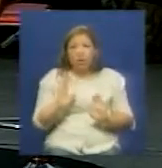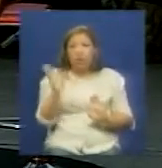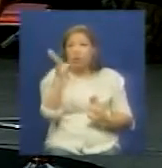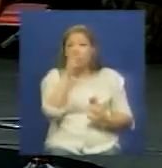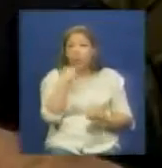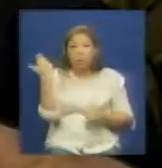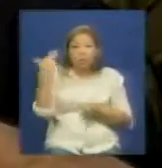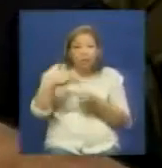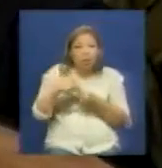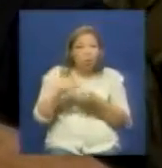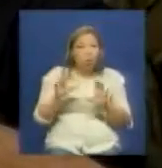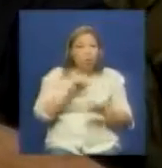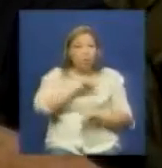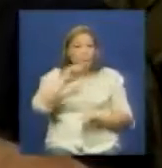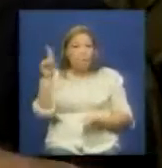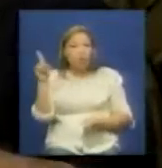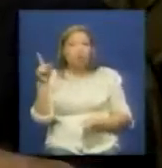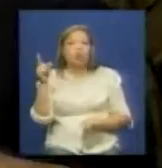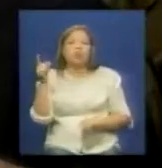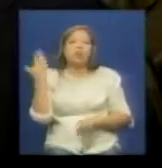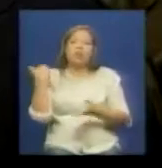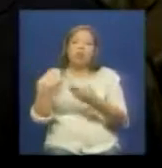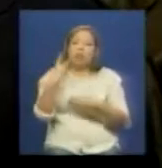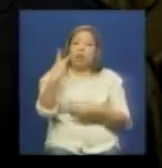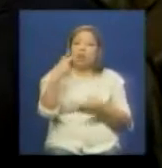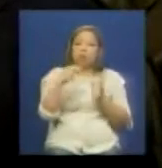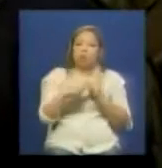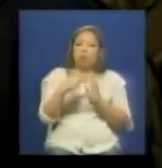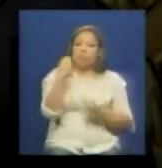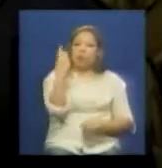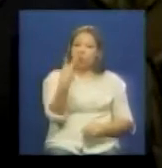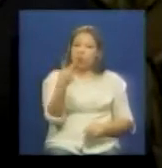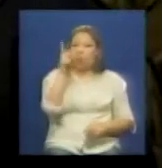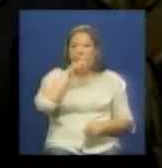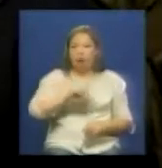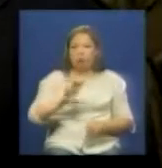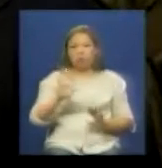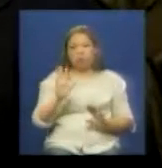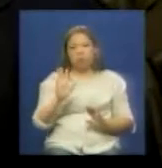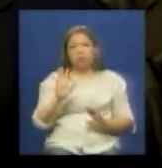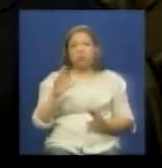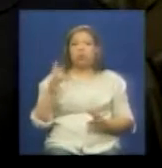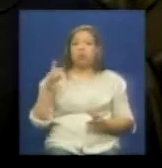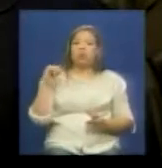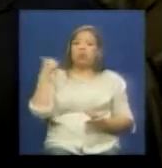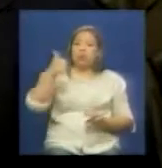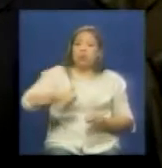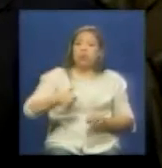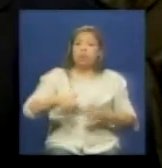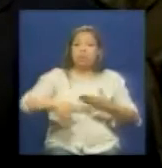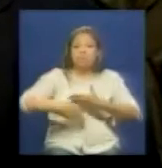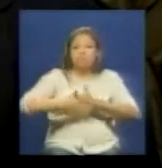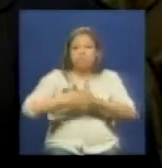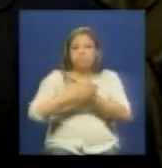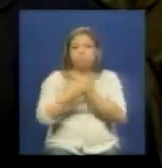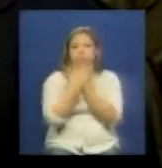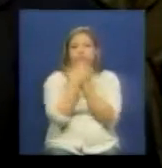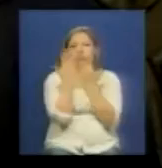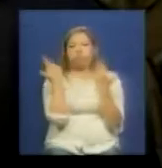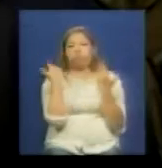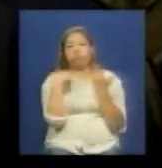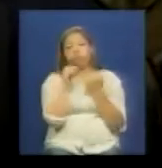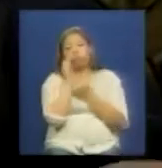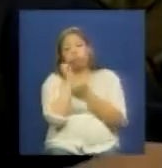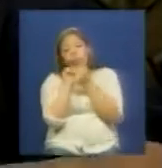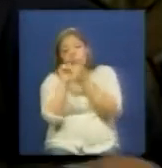ante eso? bueno primero tenemos que decirle a estos señores lo siguiente que no por mucho madrugar amanece más temprano